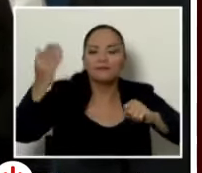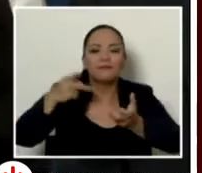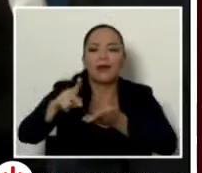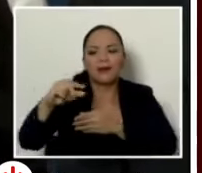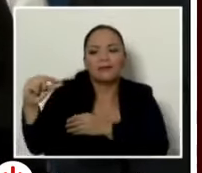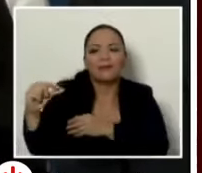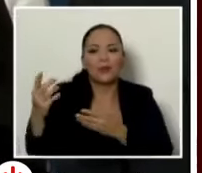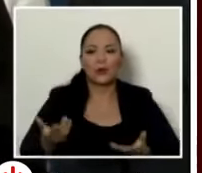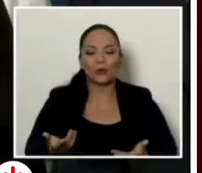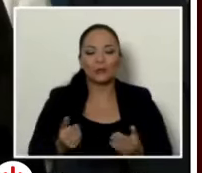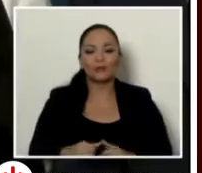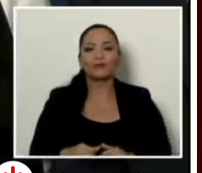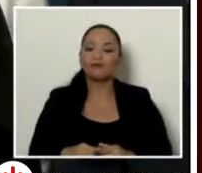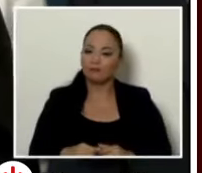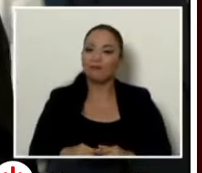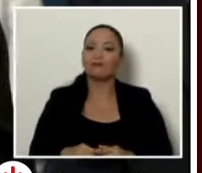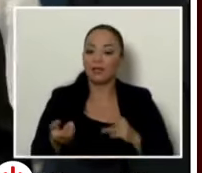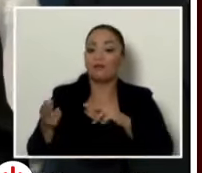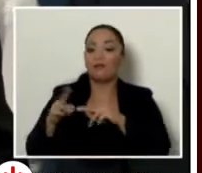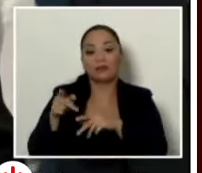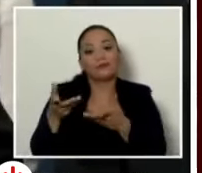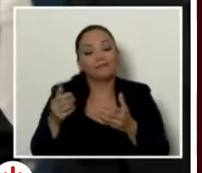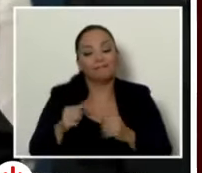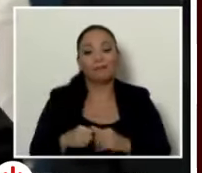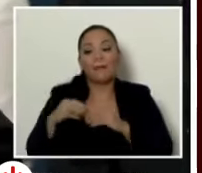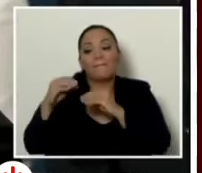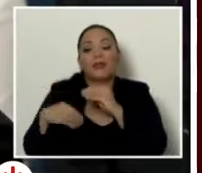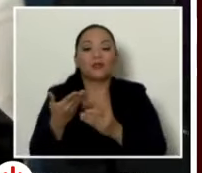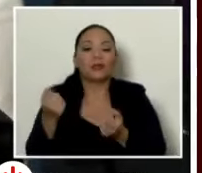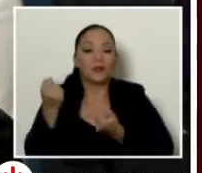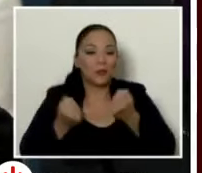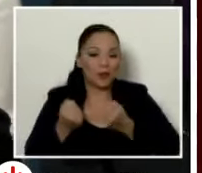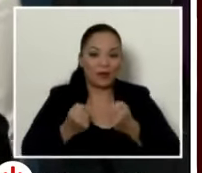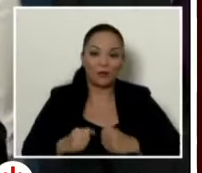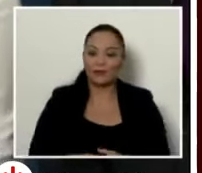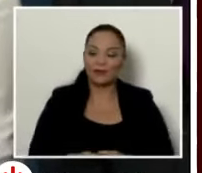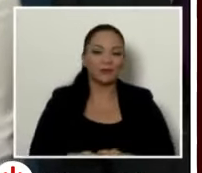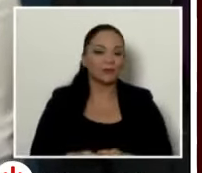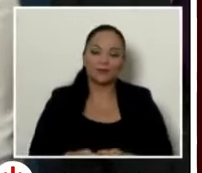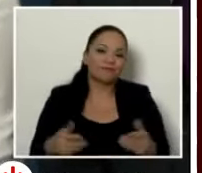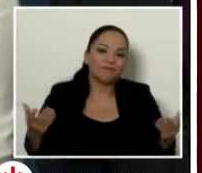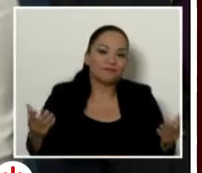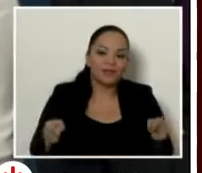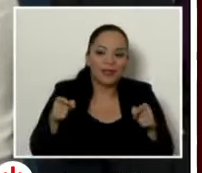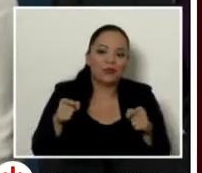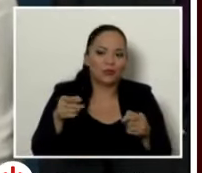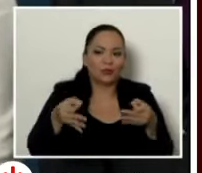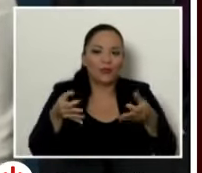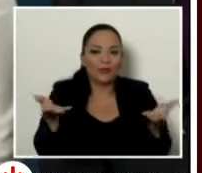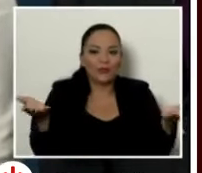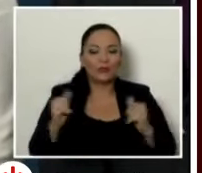poco impuesto, incluso menos que un vehículo. Y eso, Dave, no es justo